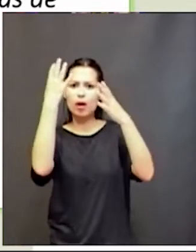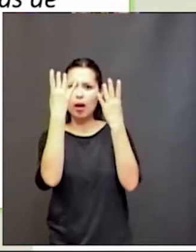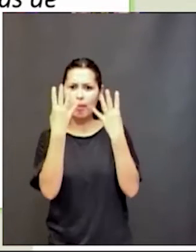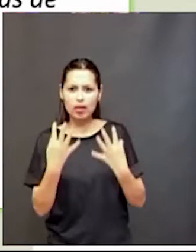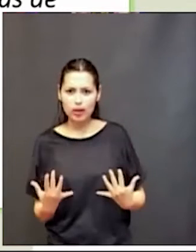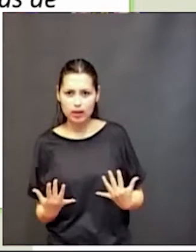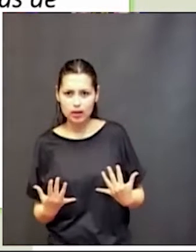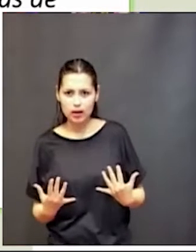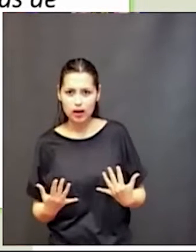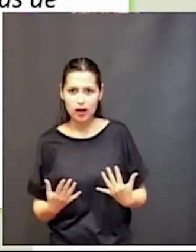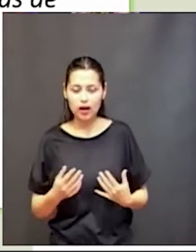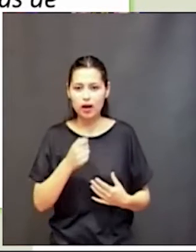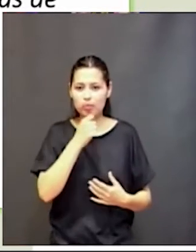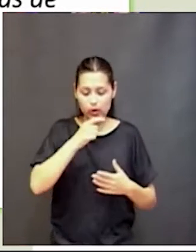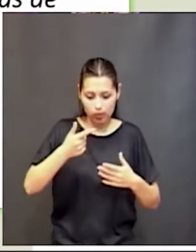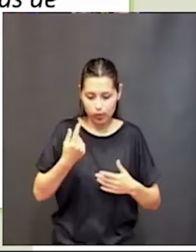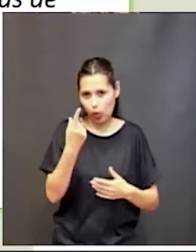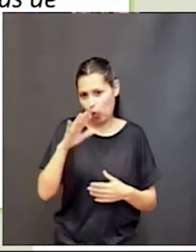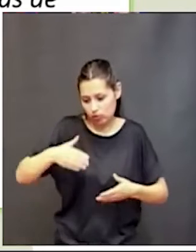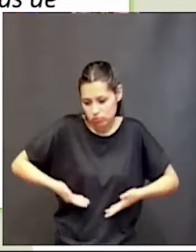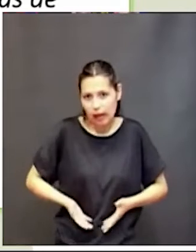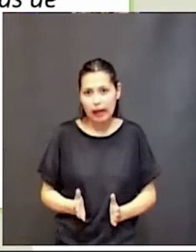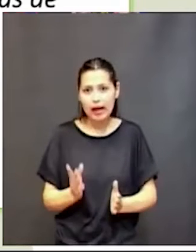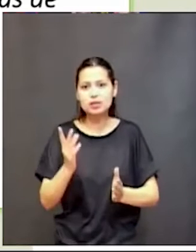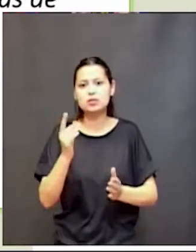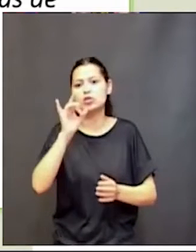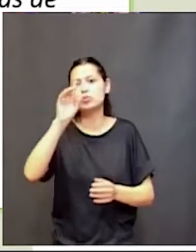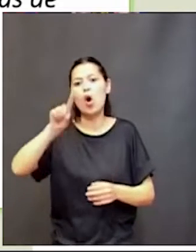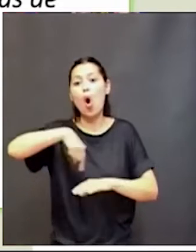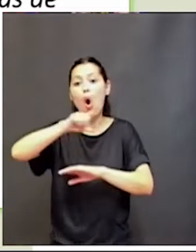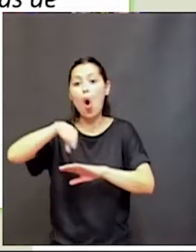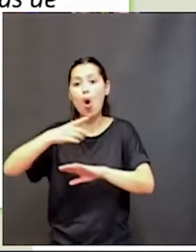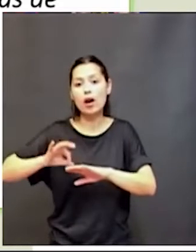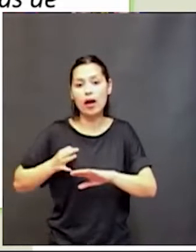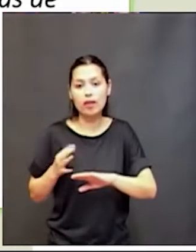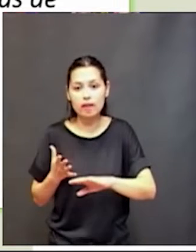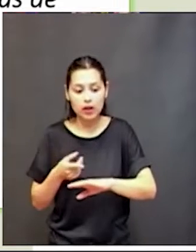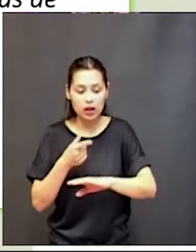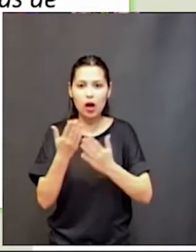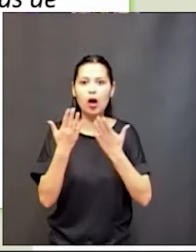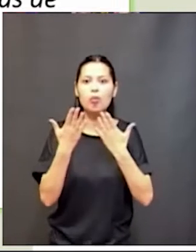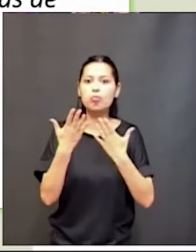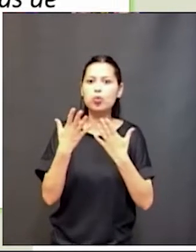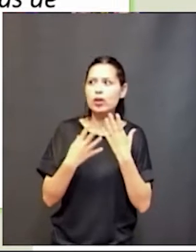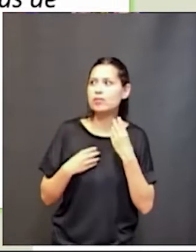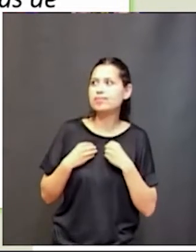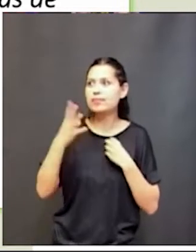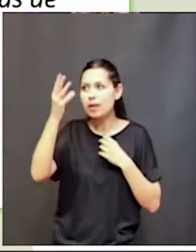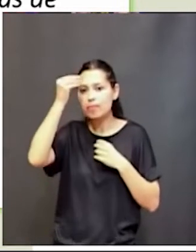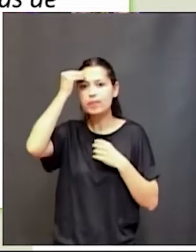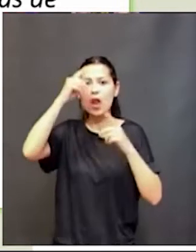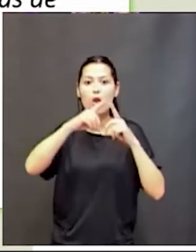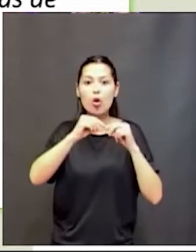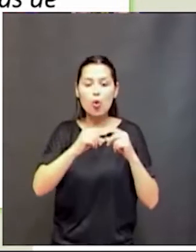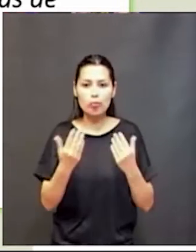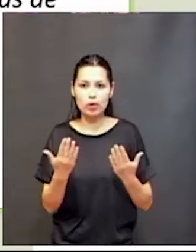desde horas de vida, un bebé puede percibir el número y puede percibir instancias de